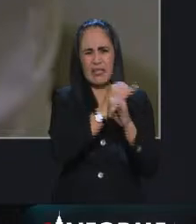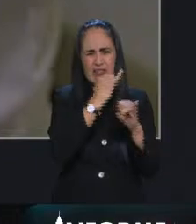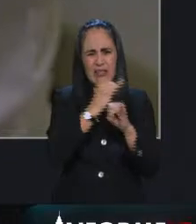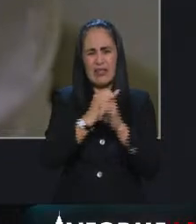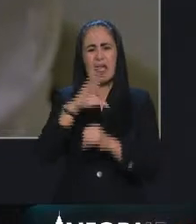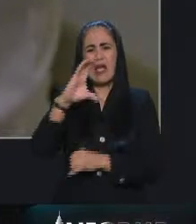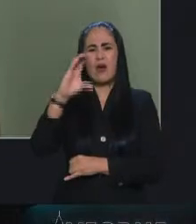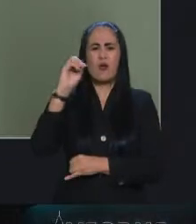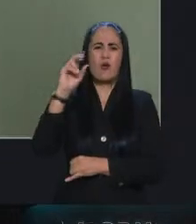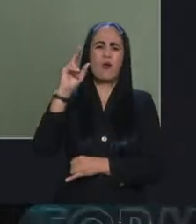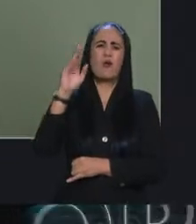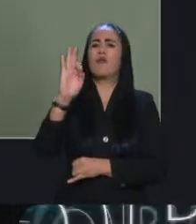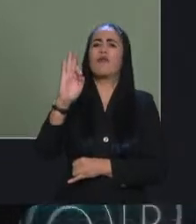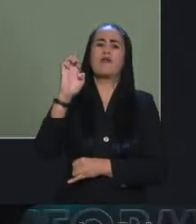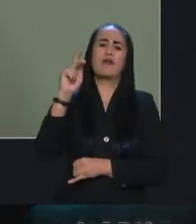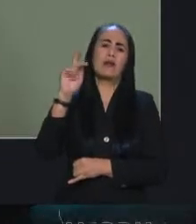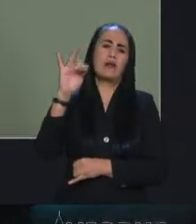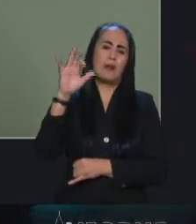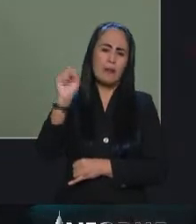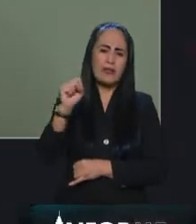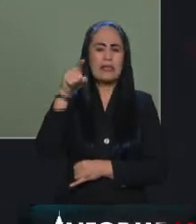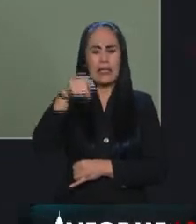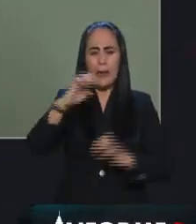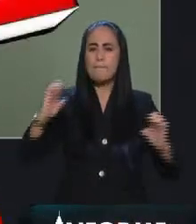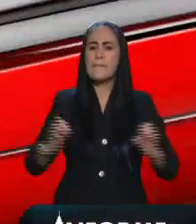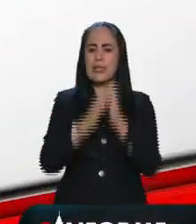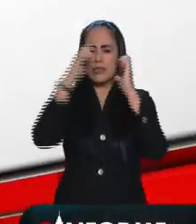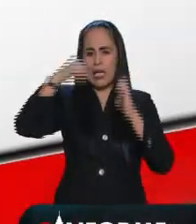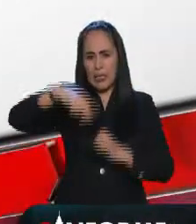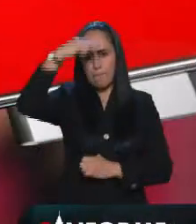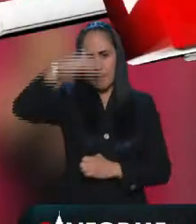vacuna para uso de emergencia en nuestro país. Vea usted.